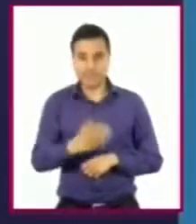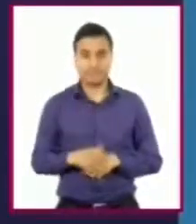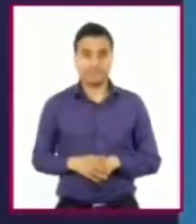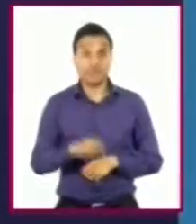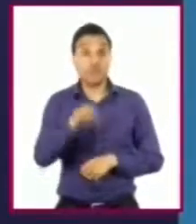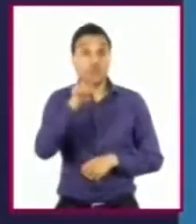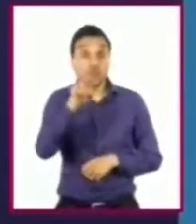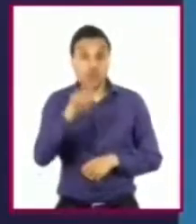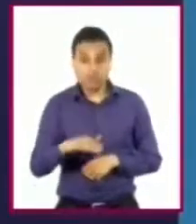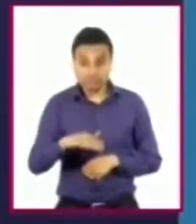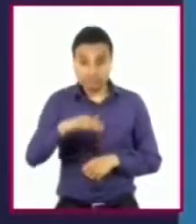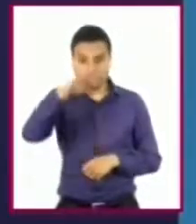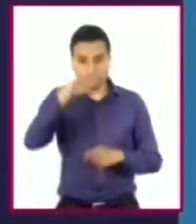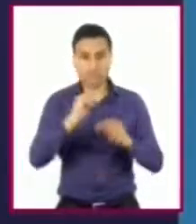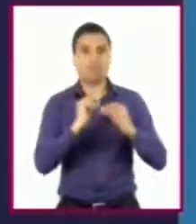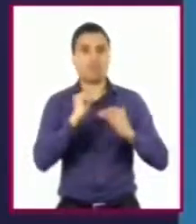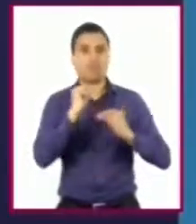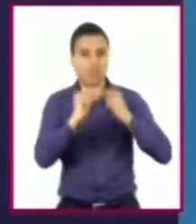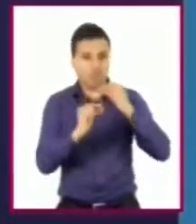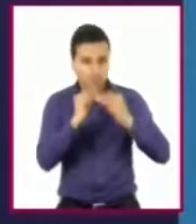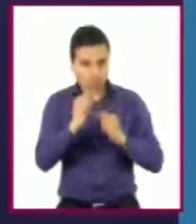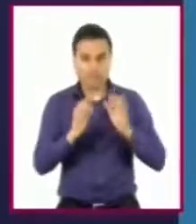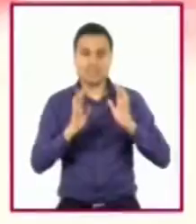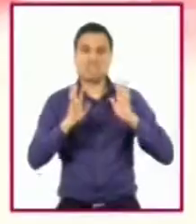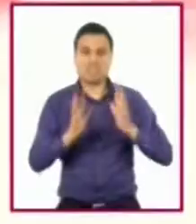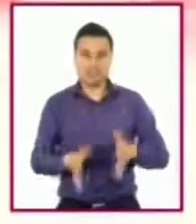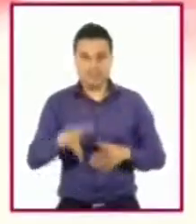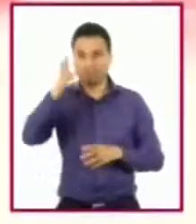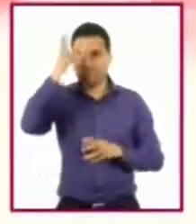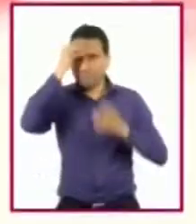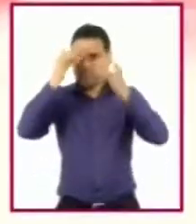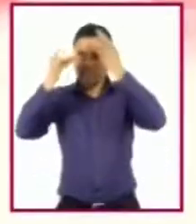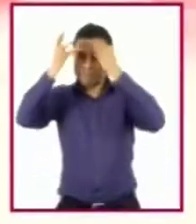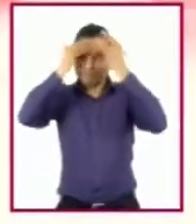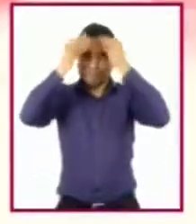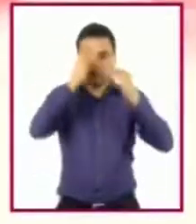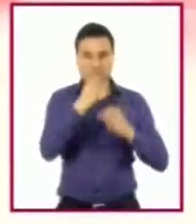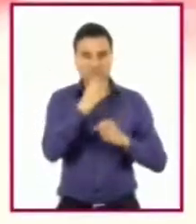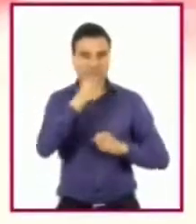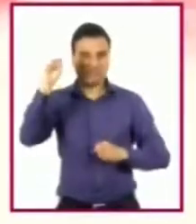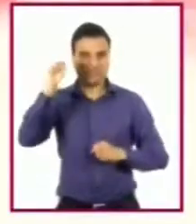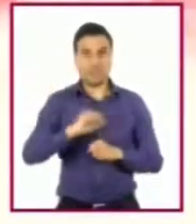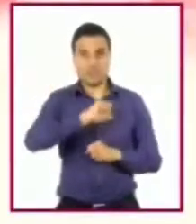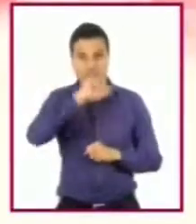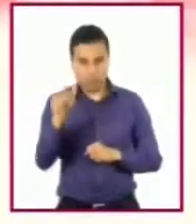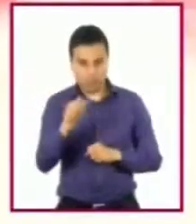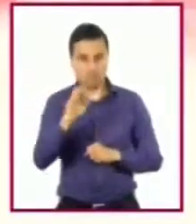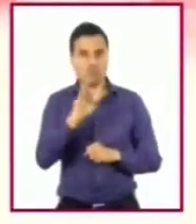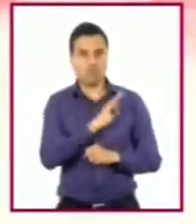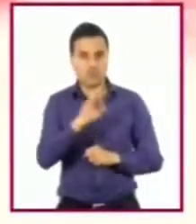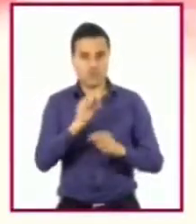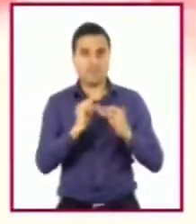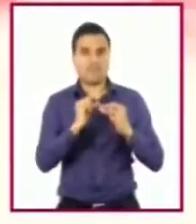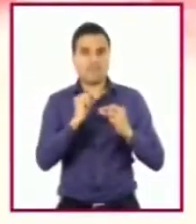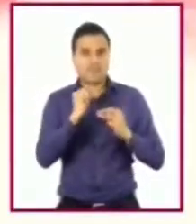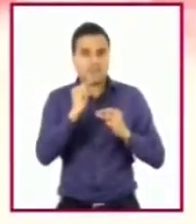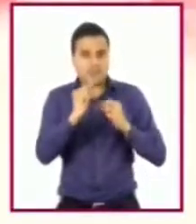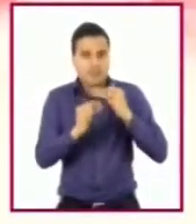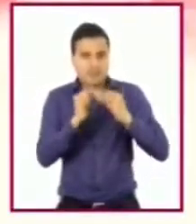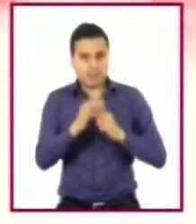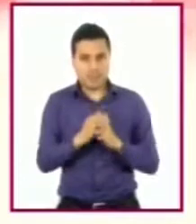adquiriendo y perfeccionando capacidades, para luego volverlas a habilidades y, finalmente,